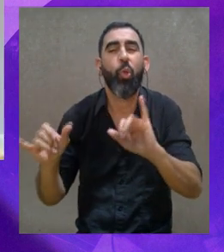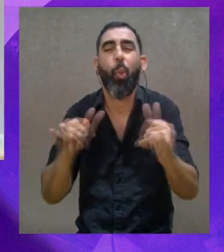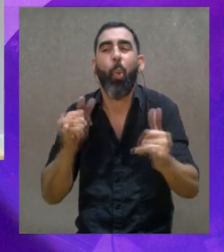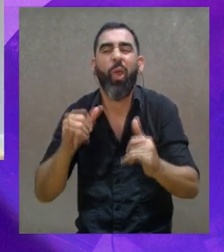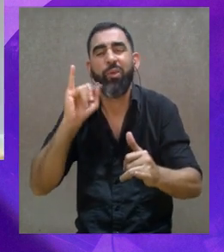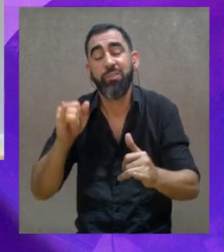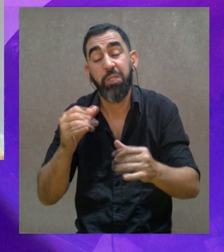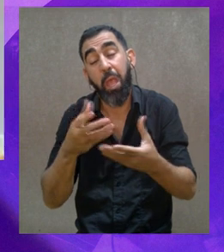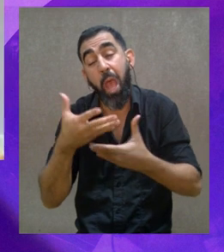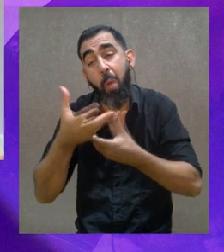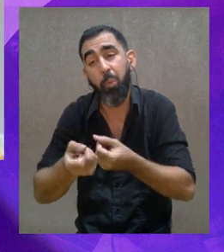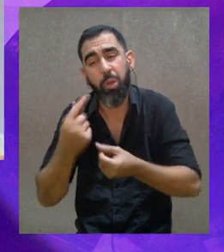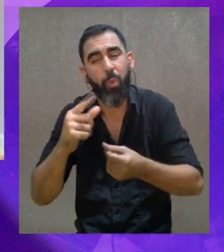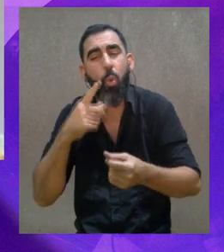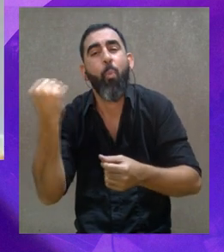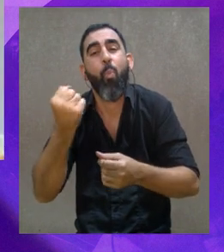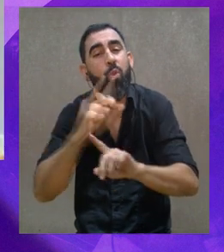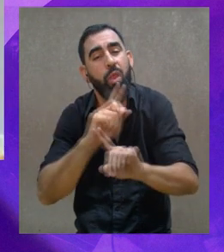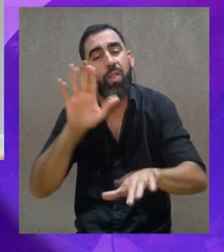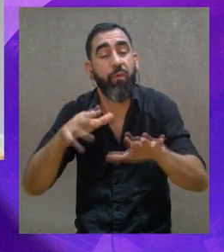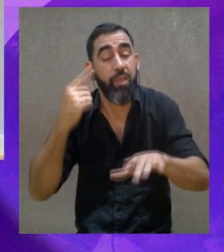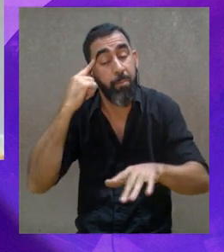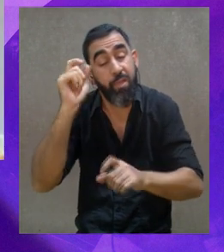esas parcelitas chiquititas que vamos estudiando.